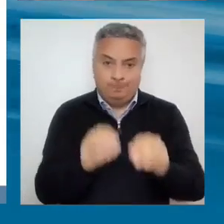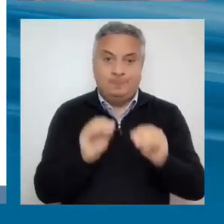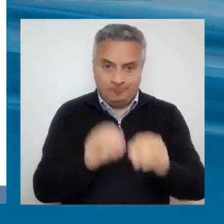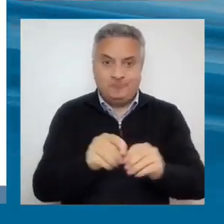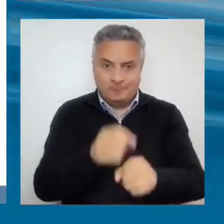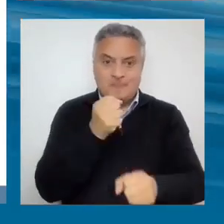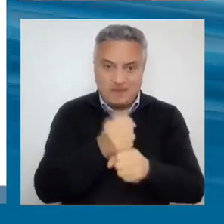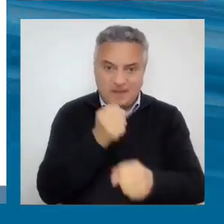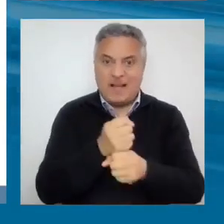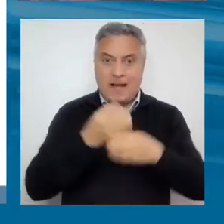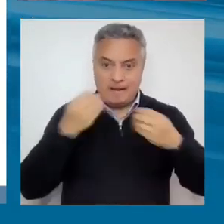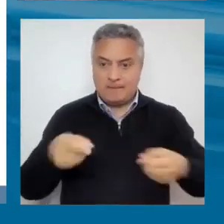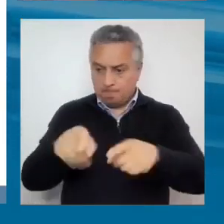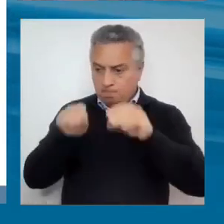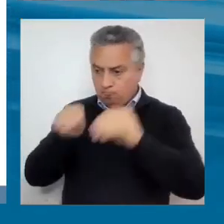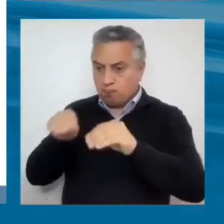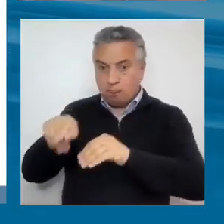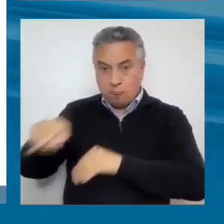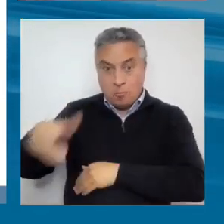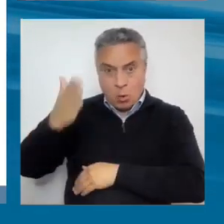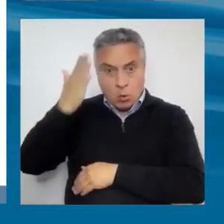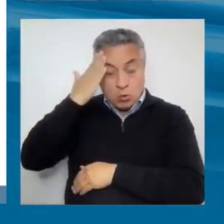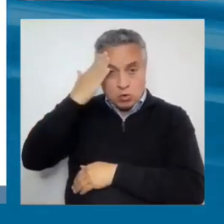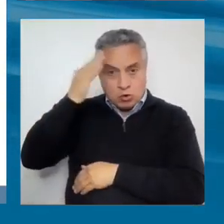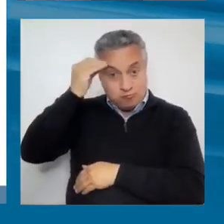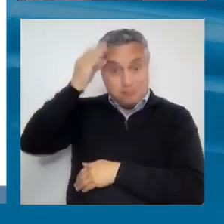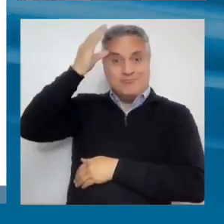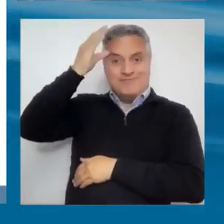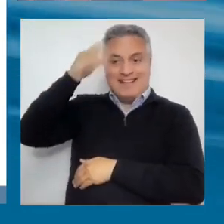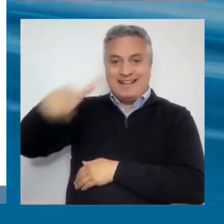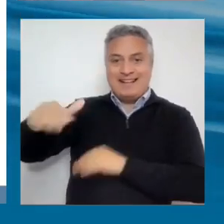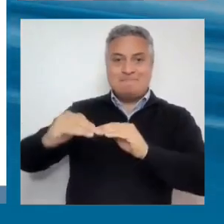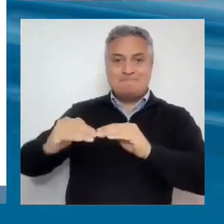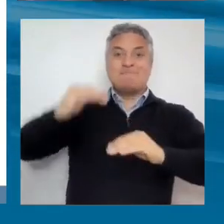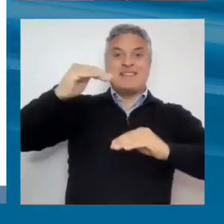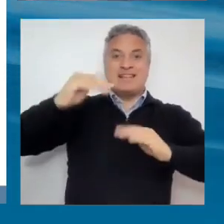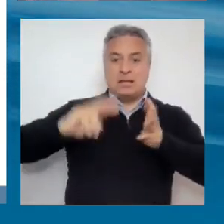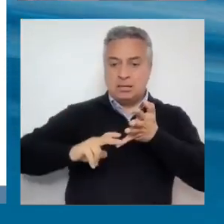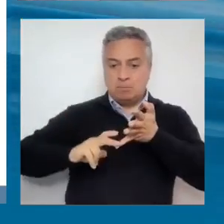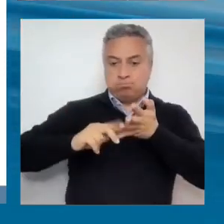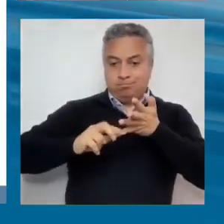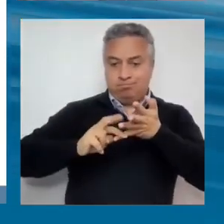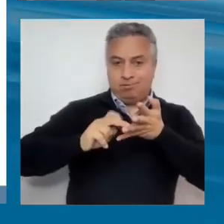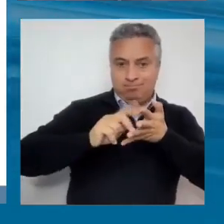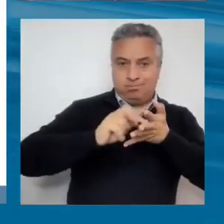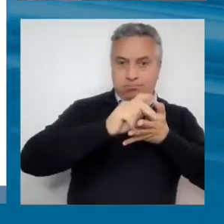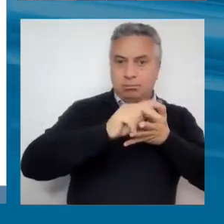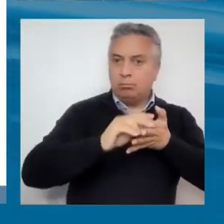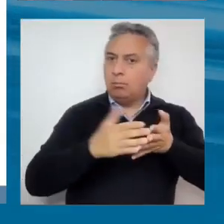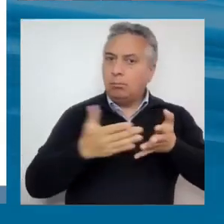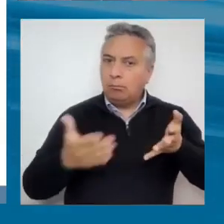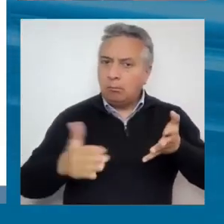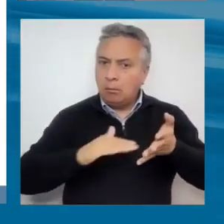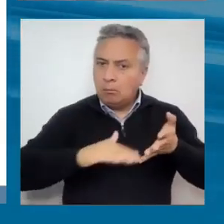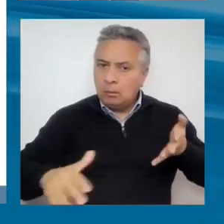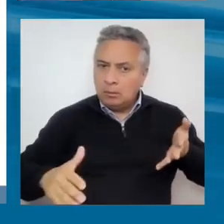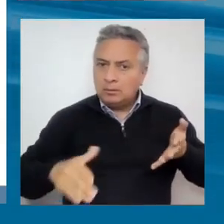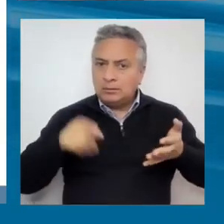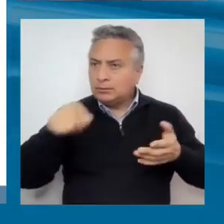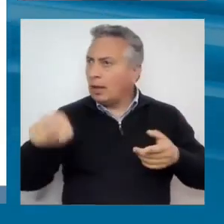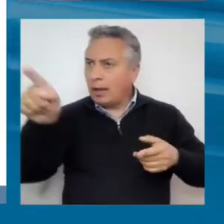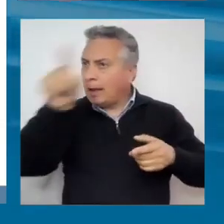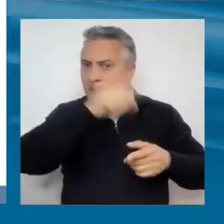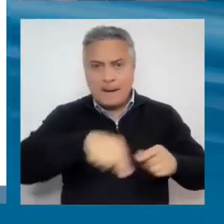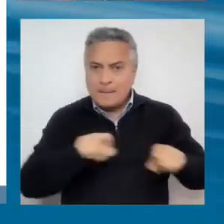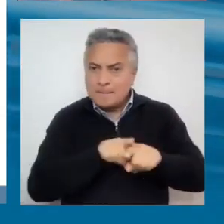talento y que mejore, ¿no? Y esas dos escaleras se han deteriorado o en algunos países nunca, digamos, han existido suficientemente fuertes. Entonces,